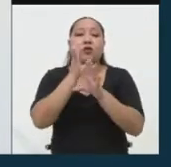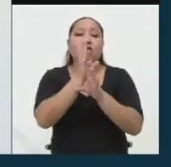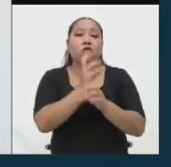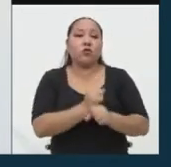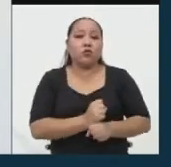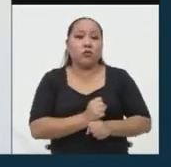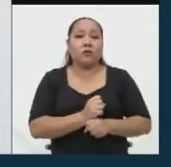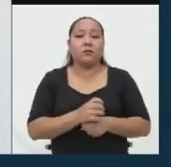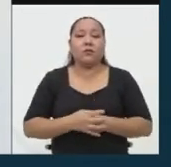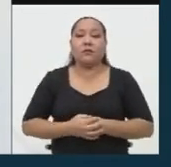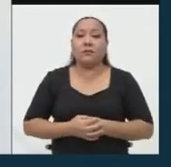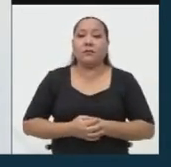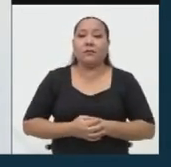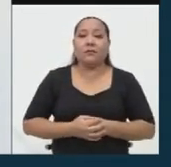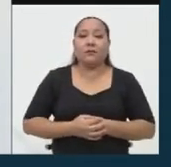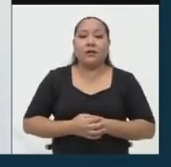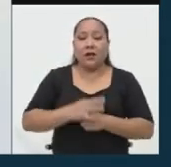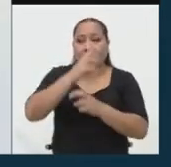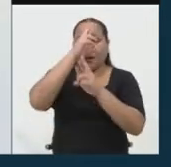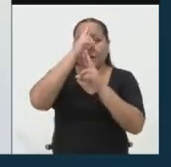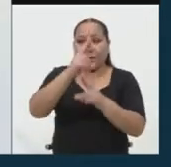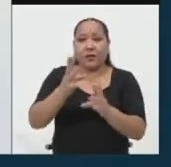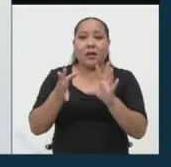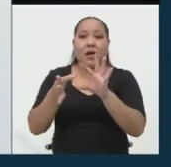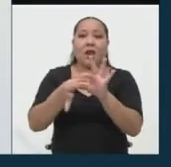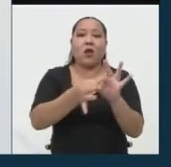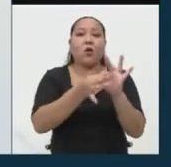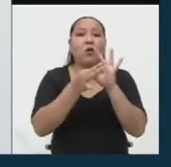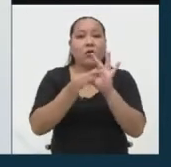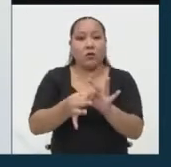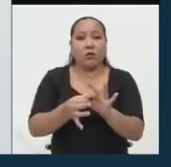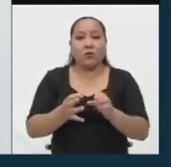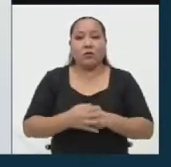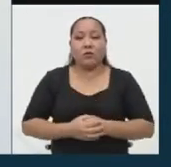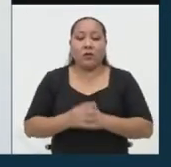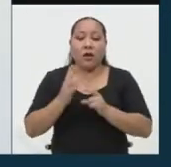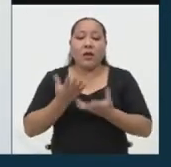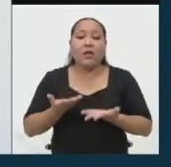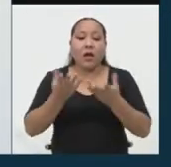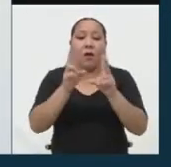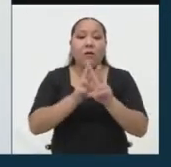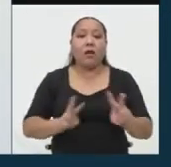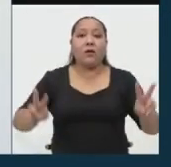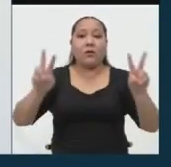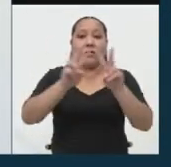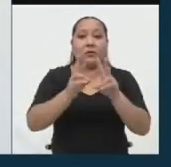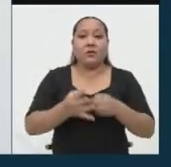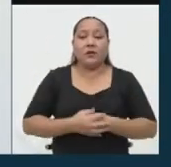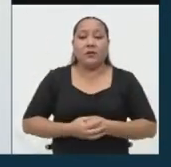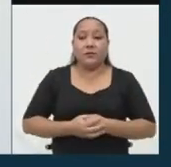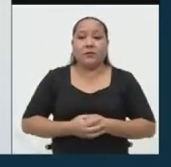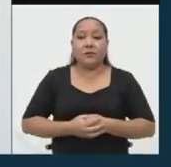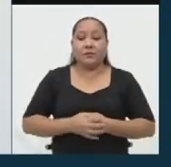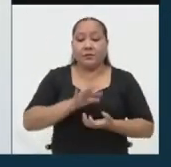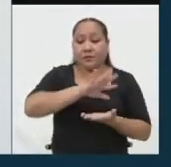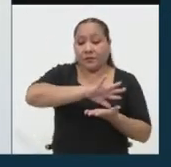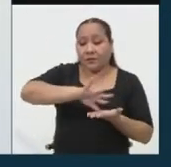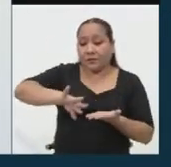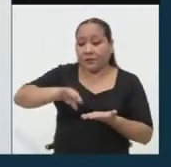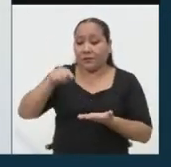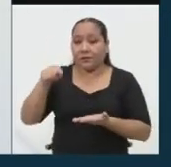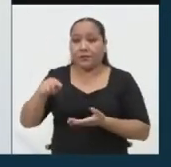y respetar lo que es la unión, los valores. Muy aparte de ello,